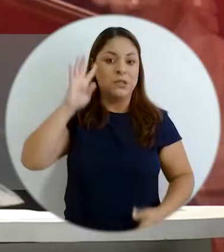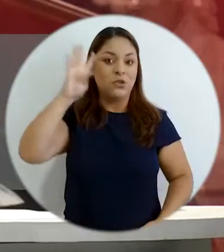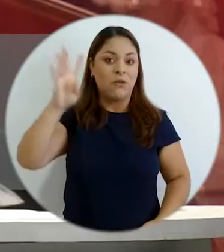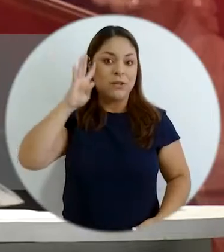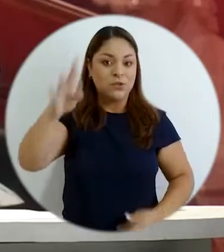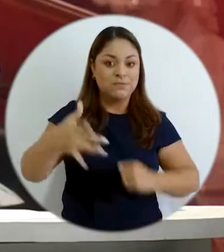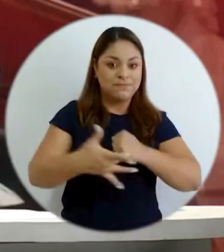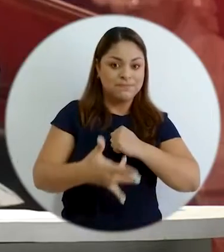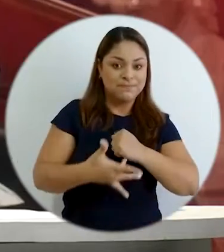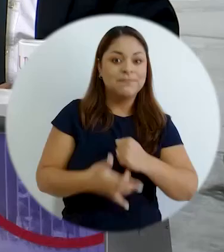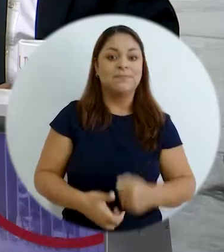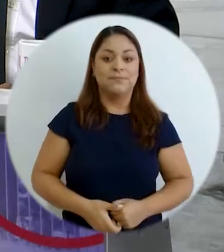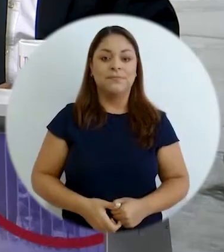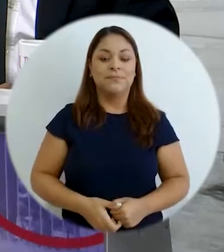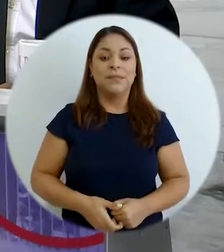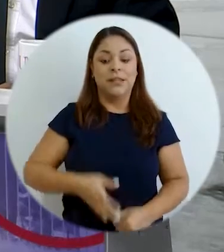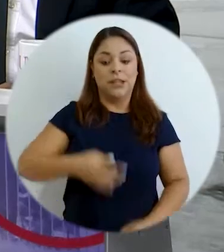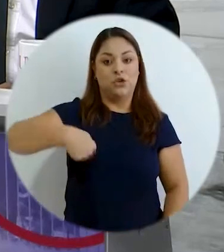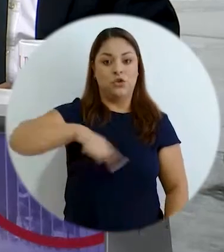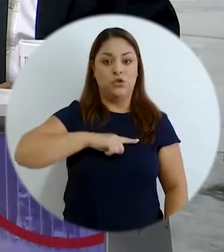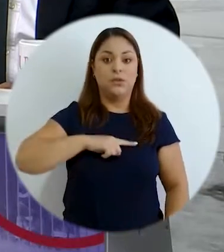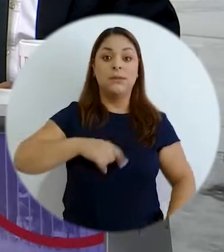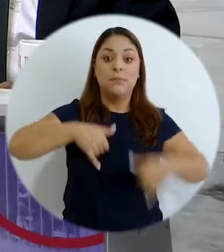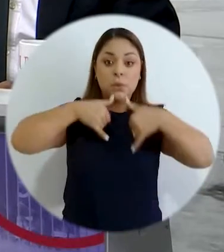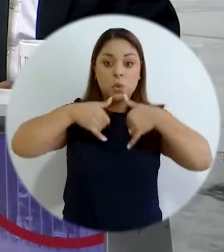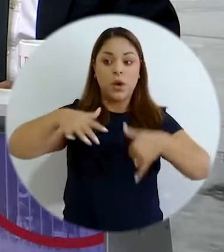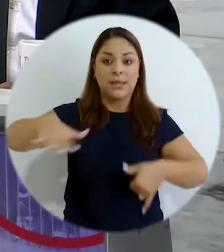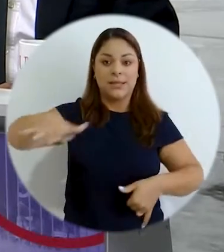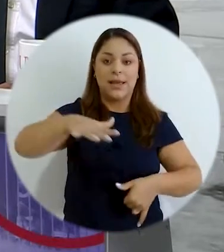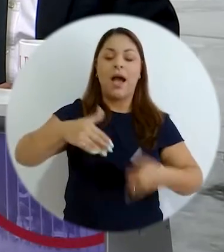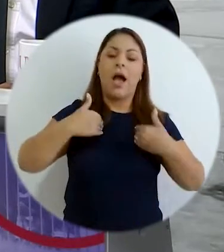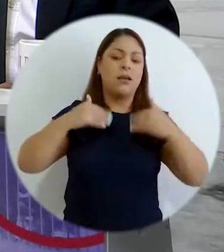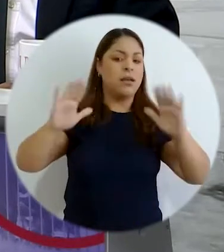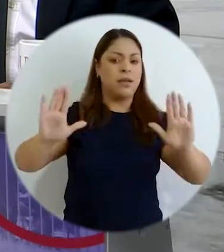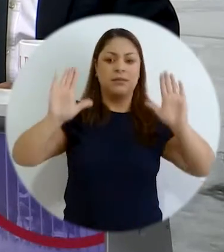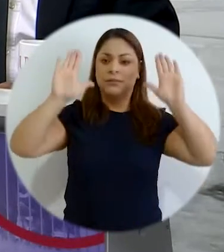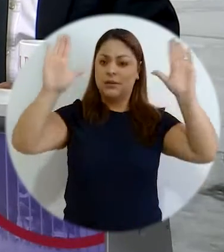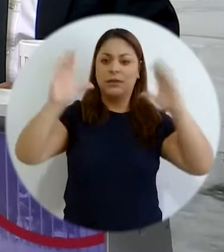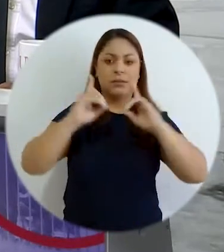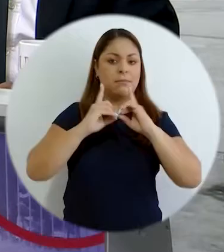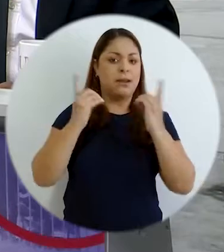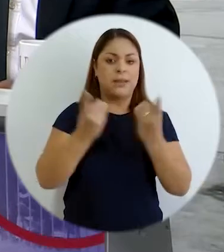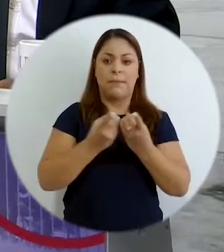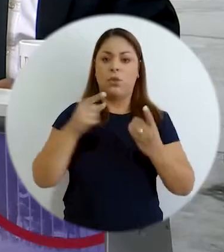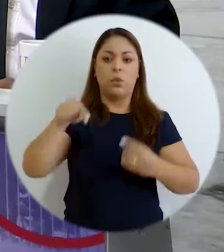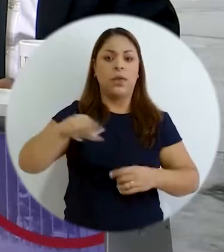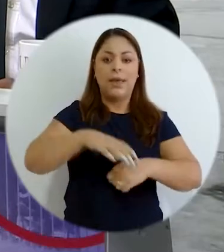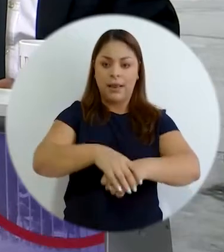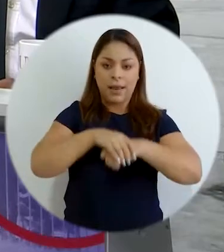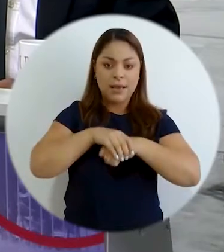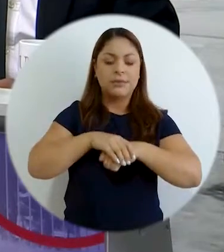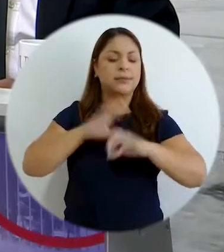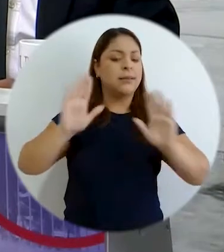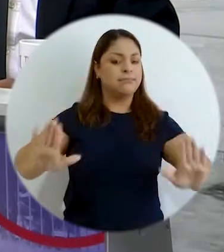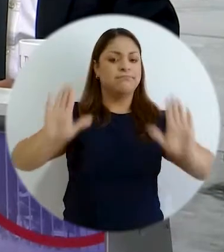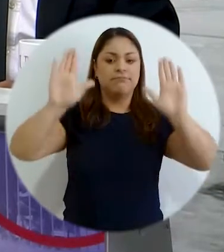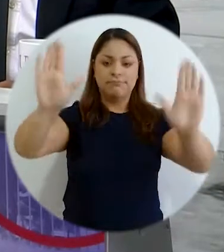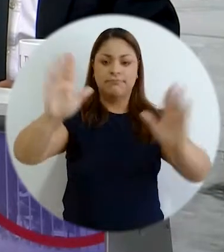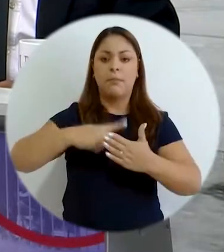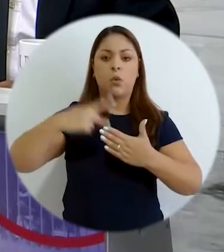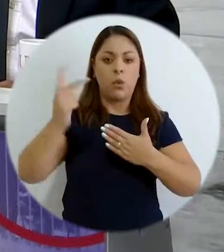podemos transformar en la parte de innovación tecnológica y al menos nosotros en la serie General Bunka tenemos un excelente departamento de inglés